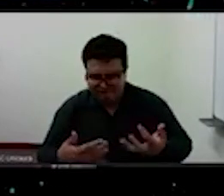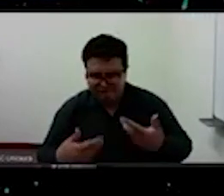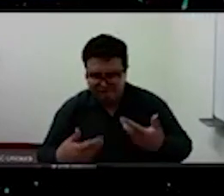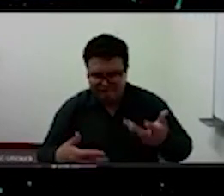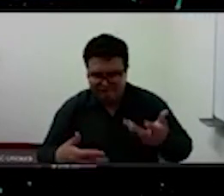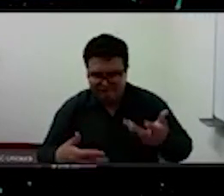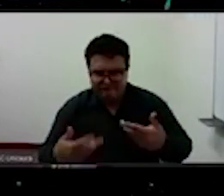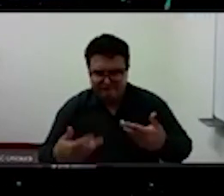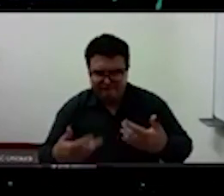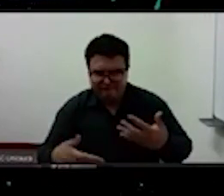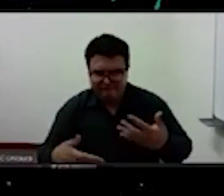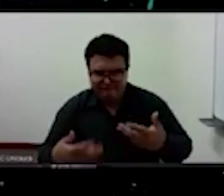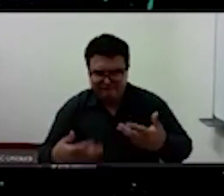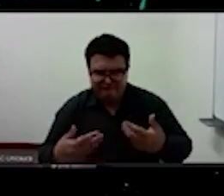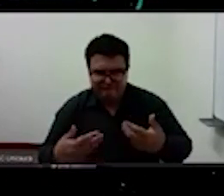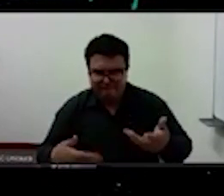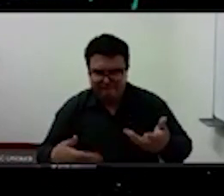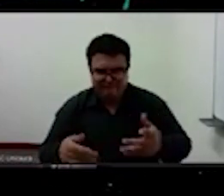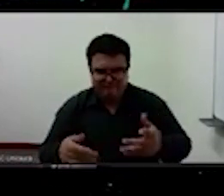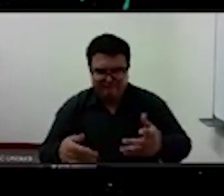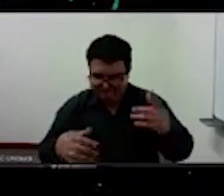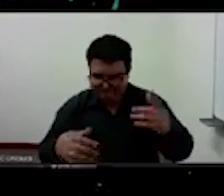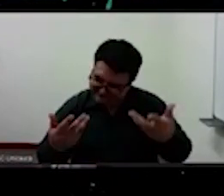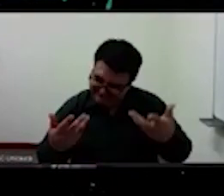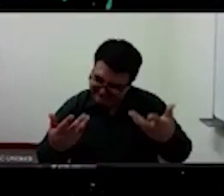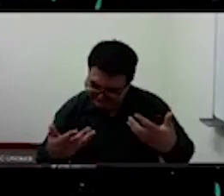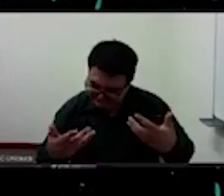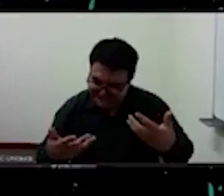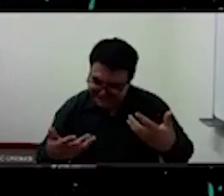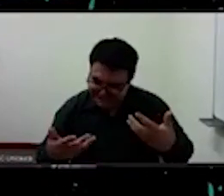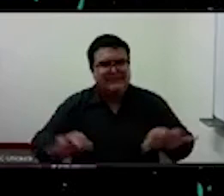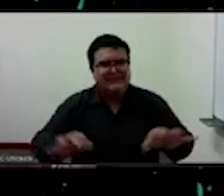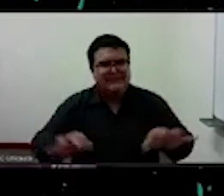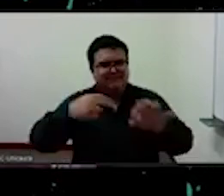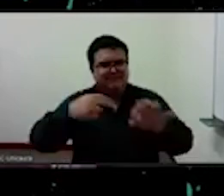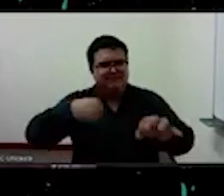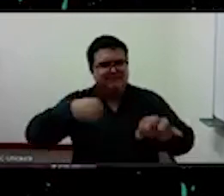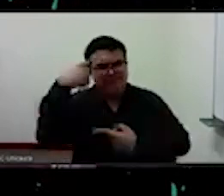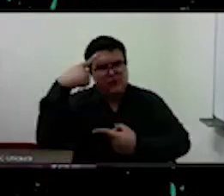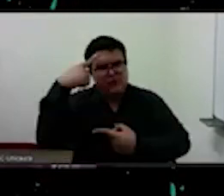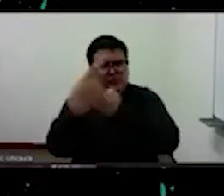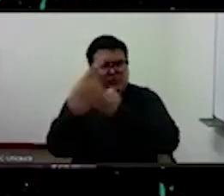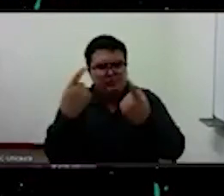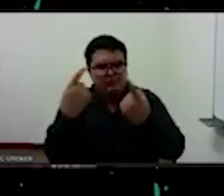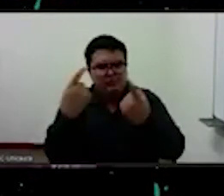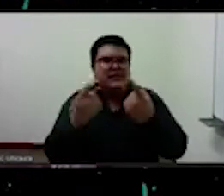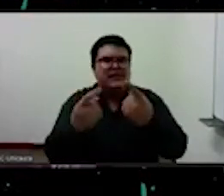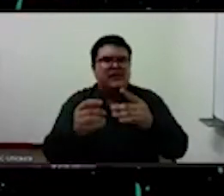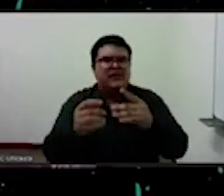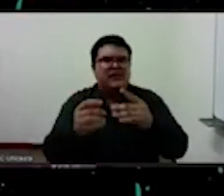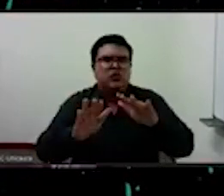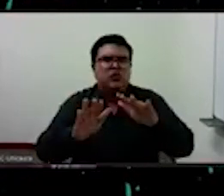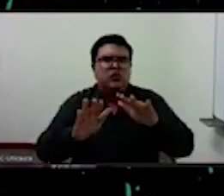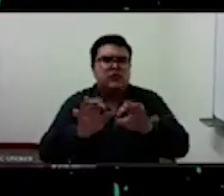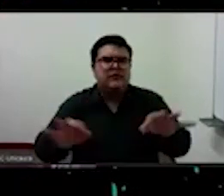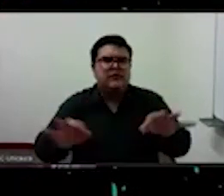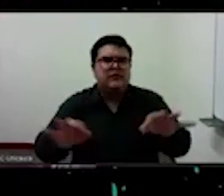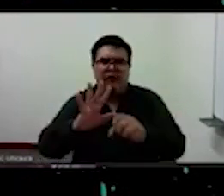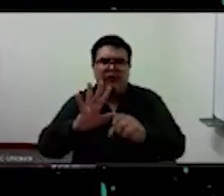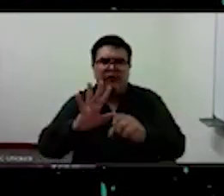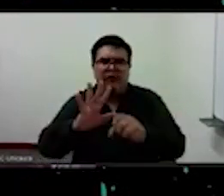tenemos que estudiar algo de antropologicamente muy